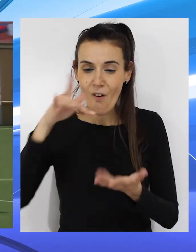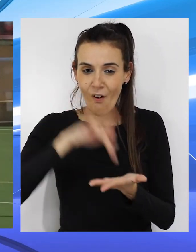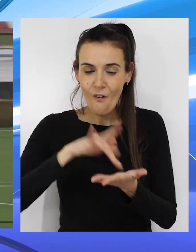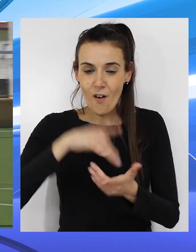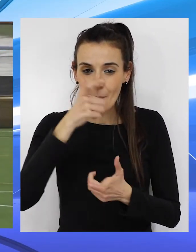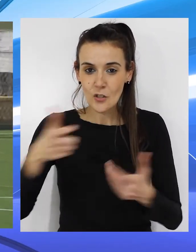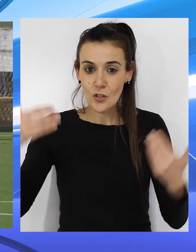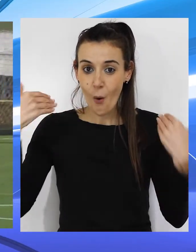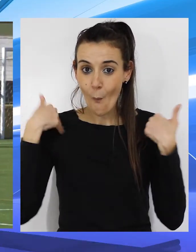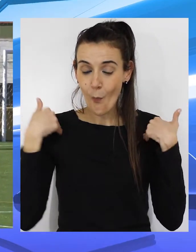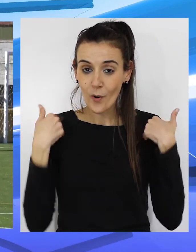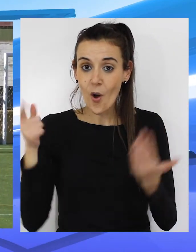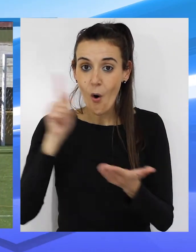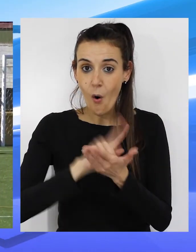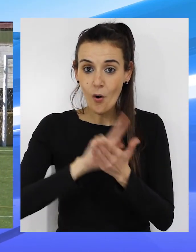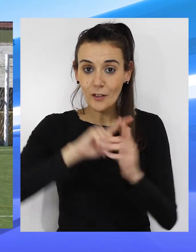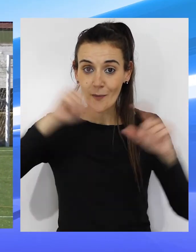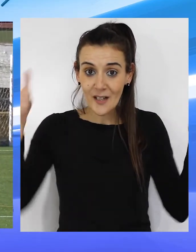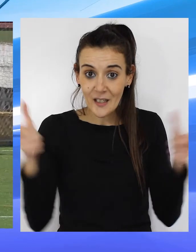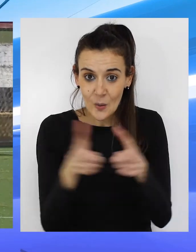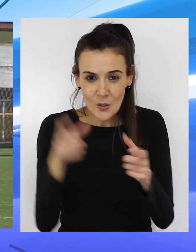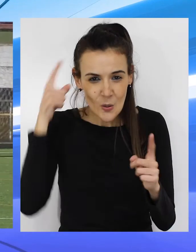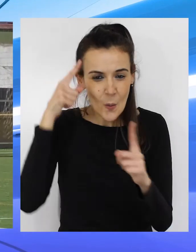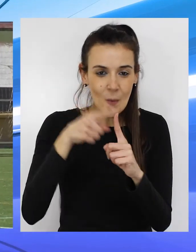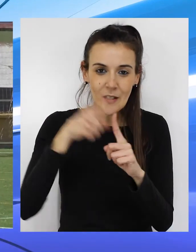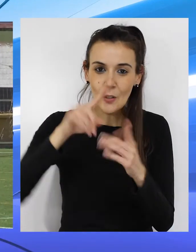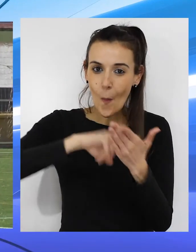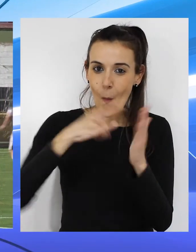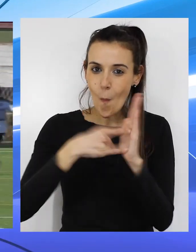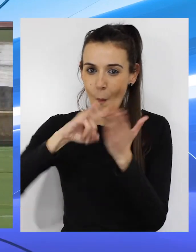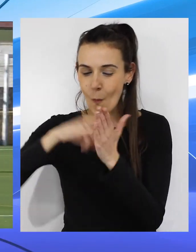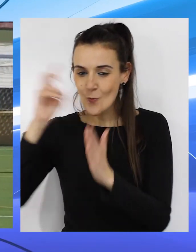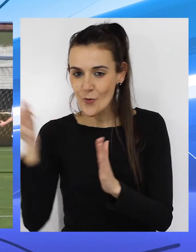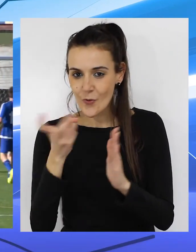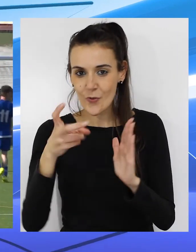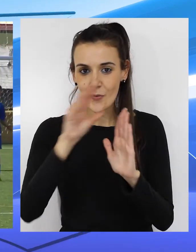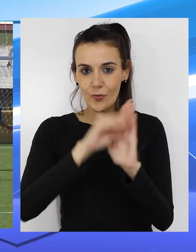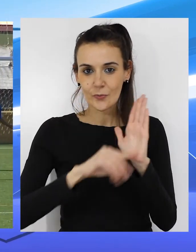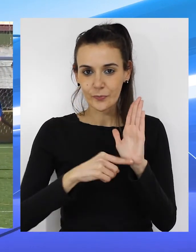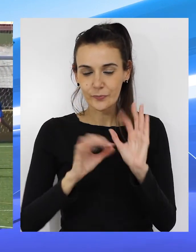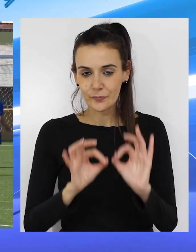los responsables volverán a reunirse para cerrar los proyectos previstos.